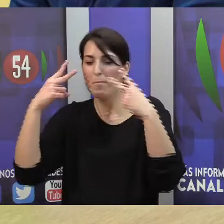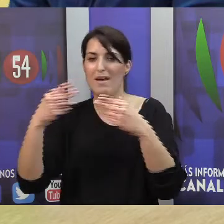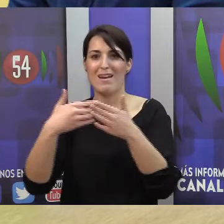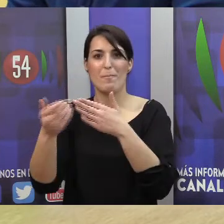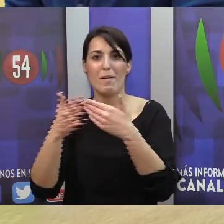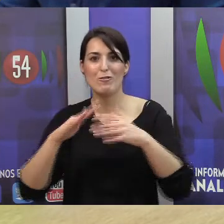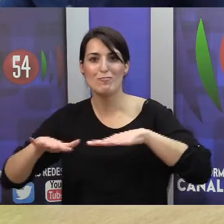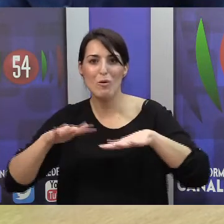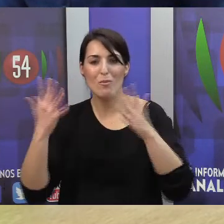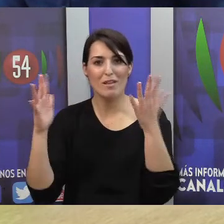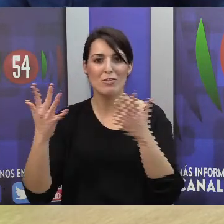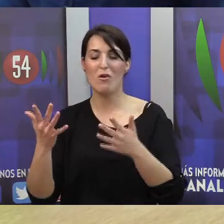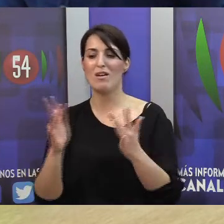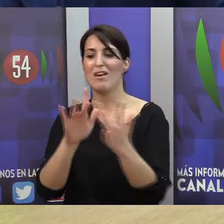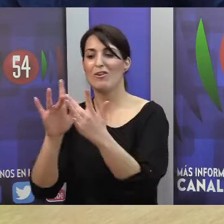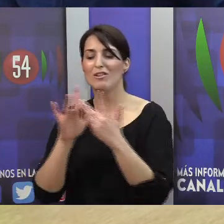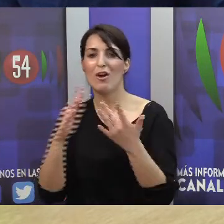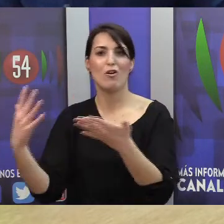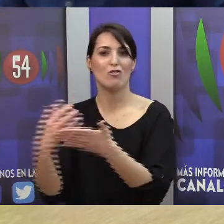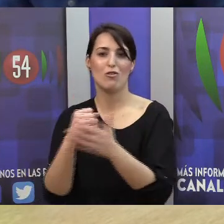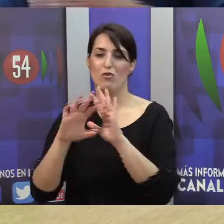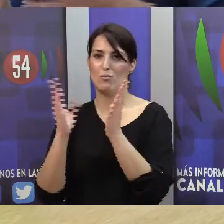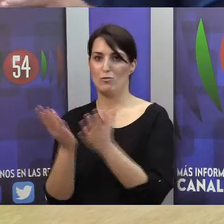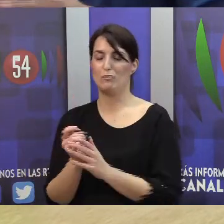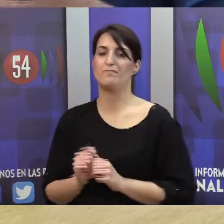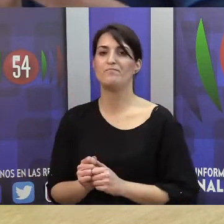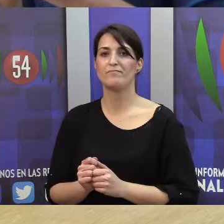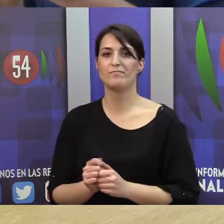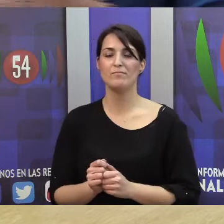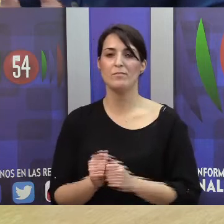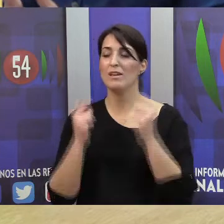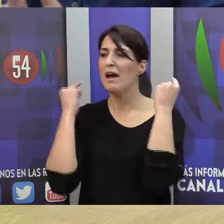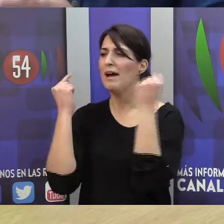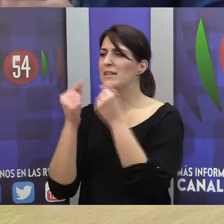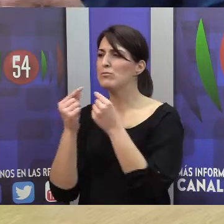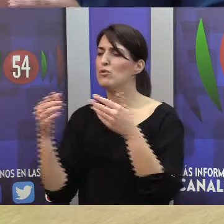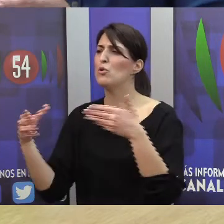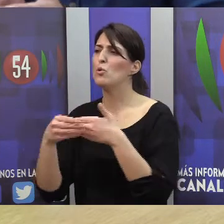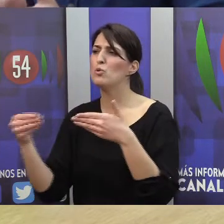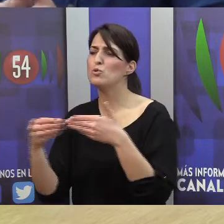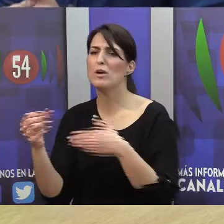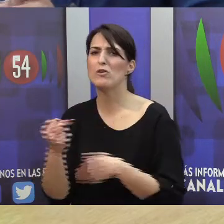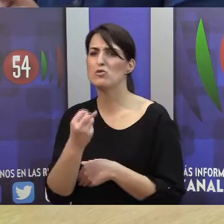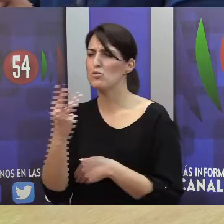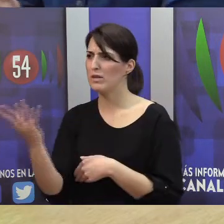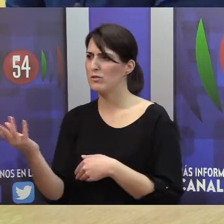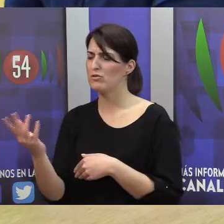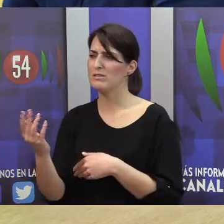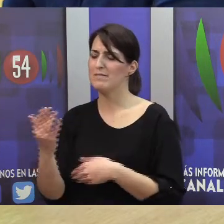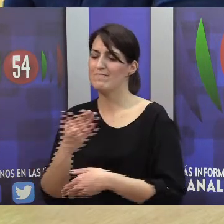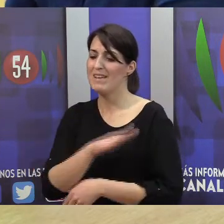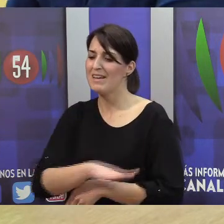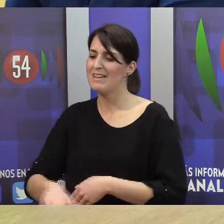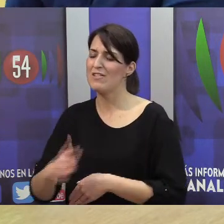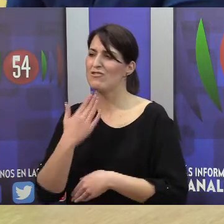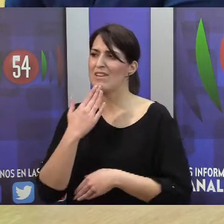interactuando con todo el mundo. ¿Cuántos usuarios tiene en estos momentos Aransburg? ¿Y desde qué edades se comienza a trabajar con estos niños?